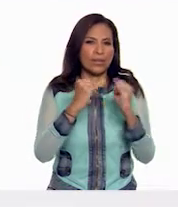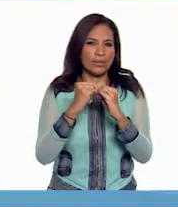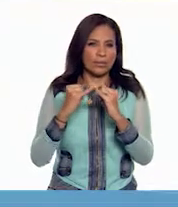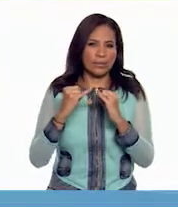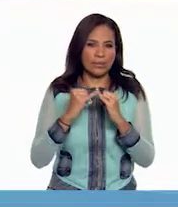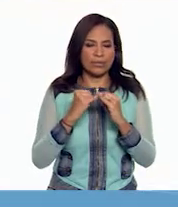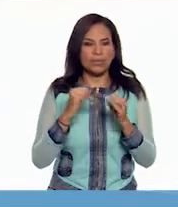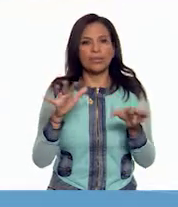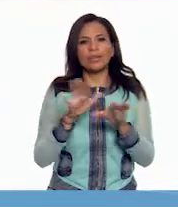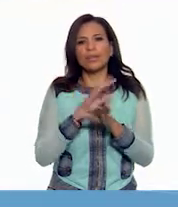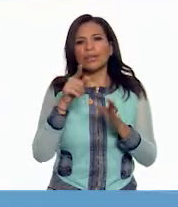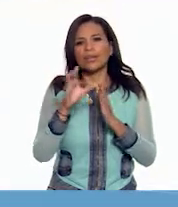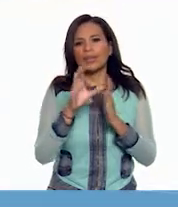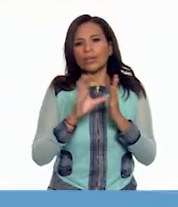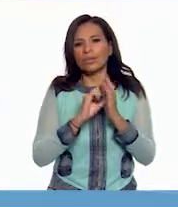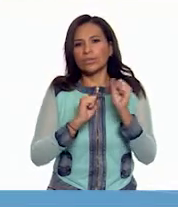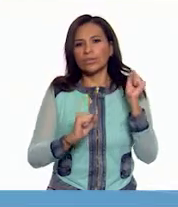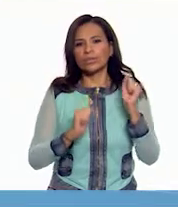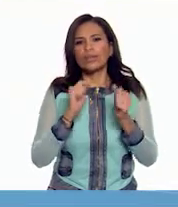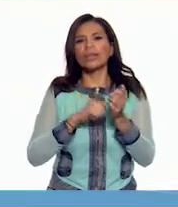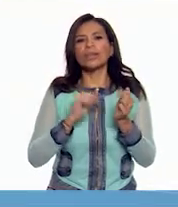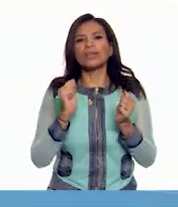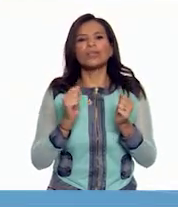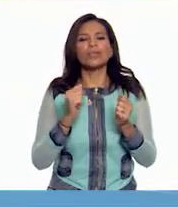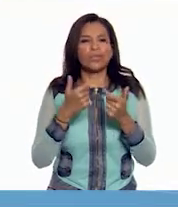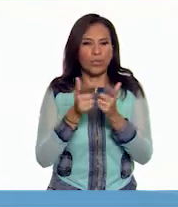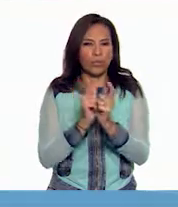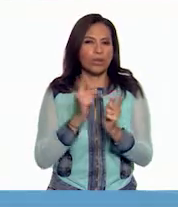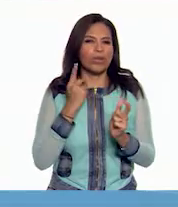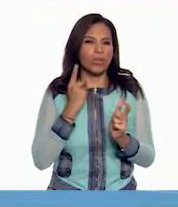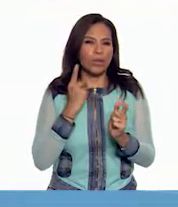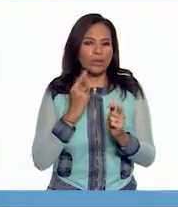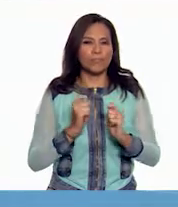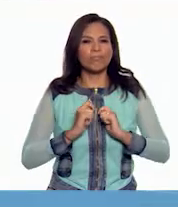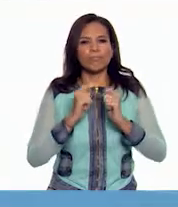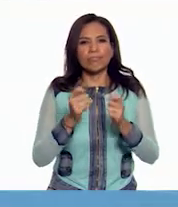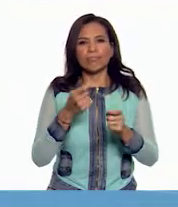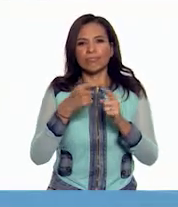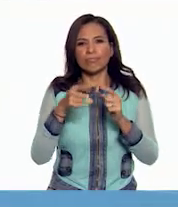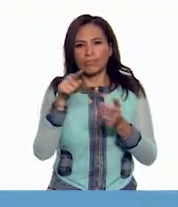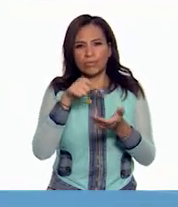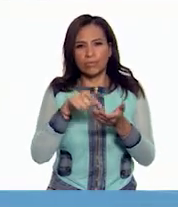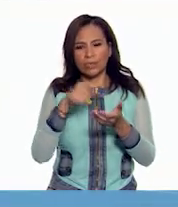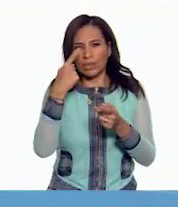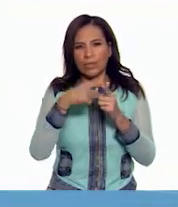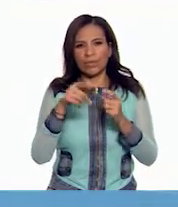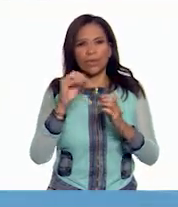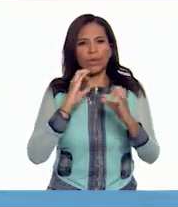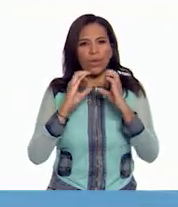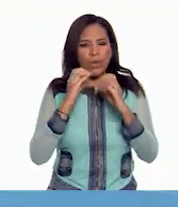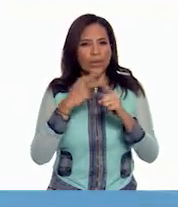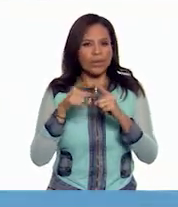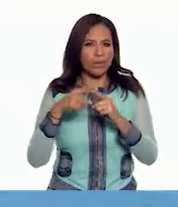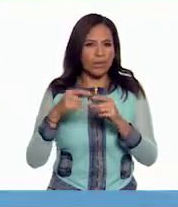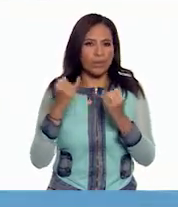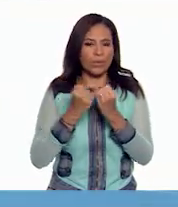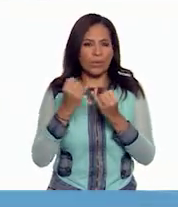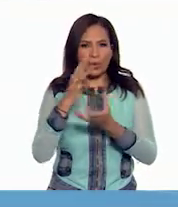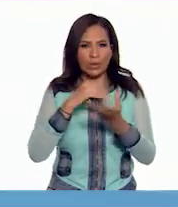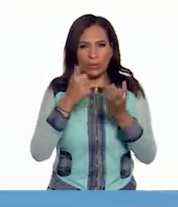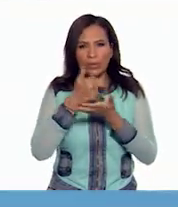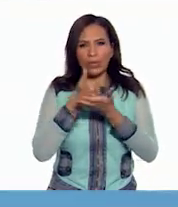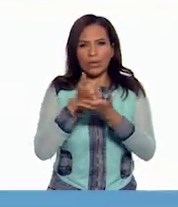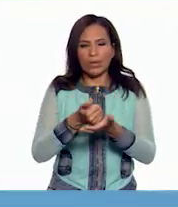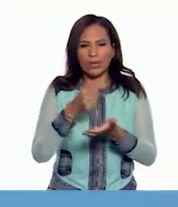se reformó la Constitución y los partidos políticos y a ellos se les proporcionó espacio en medios de comunicación y financiamiento